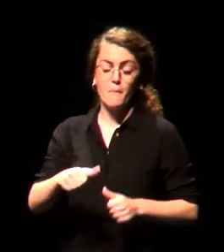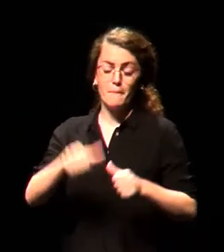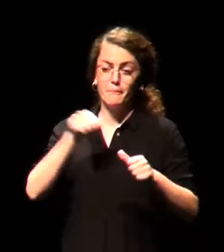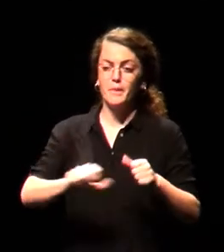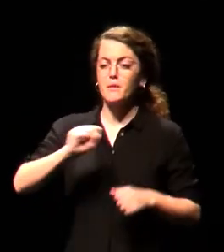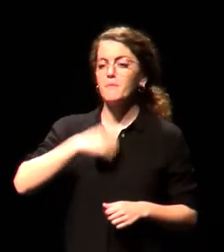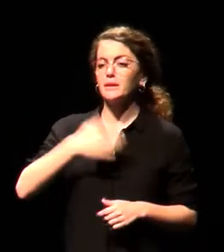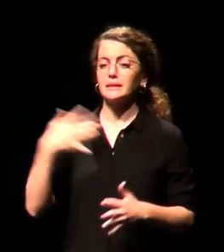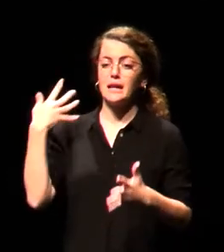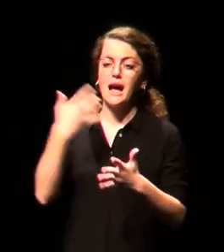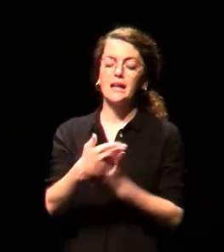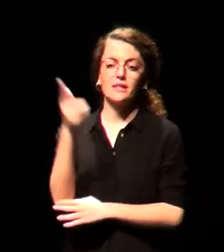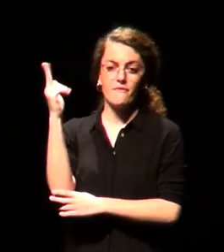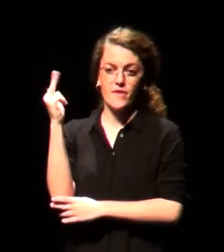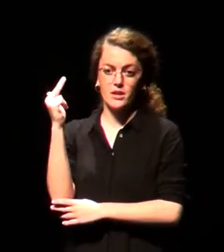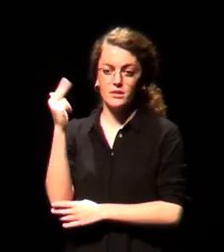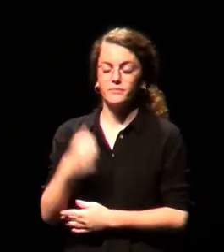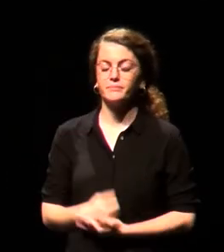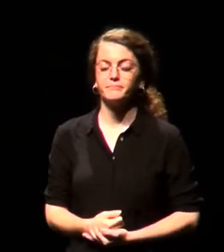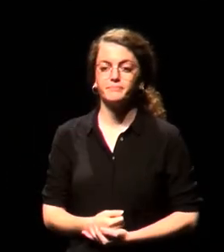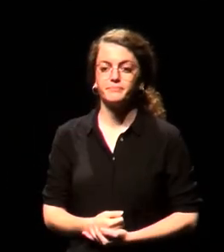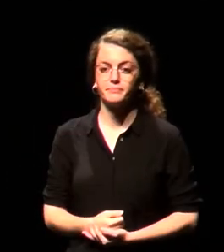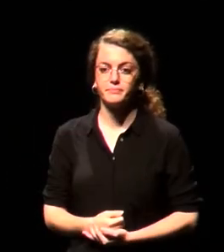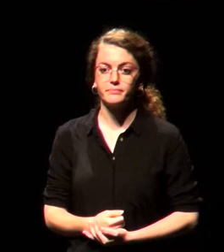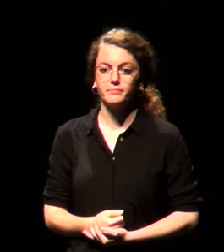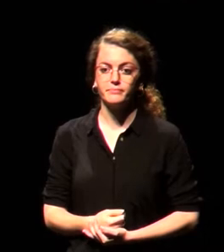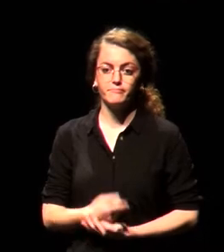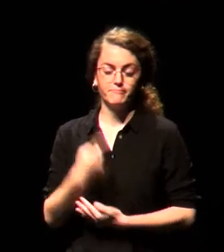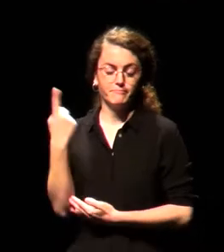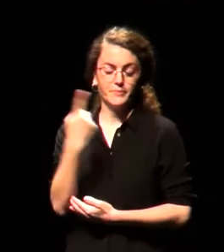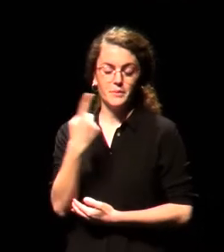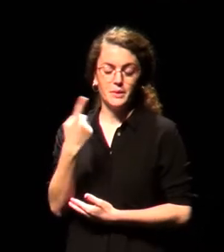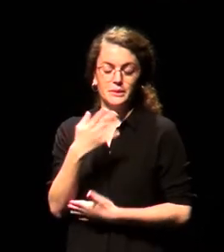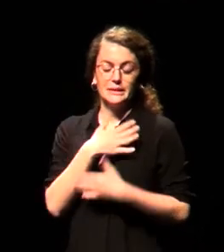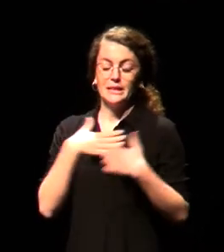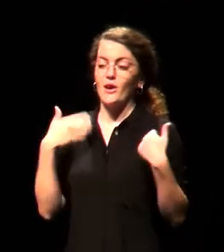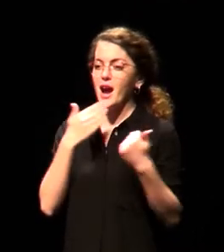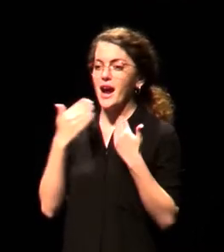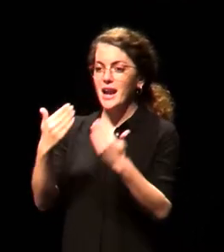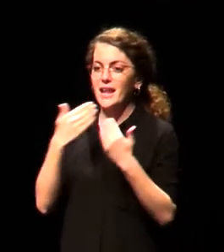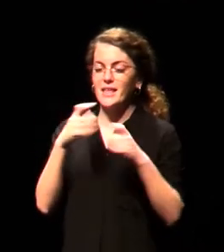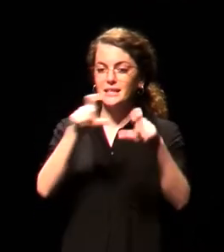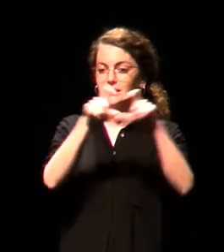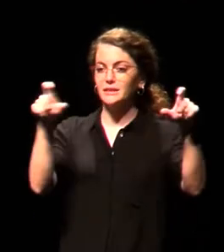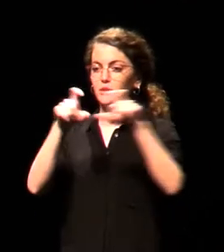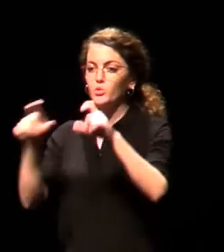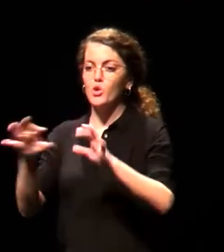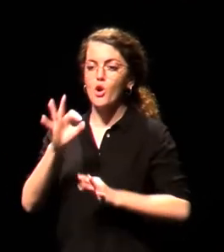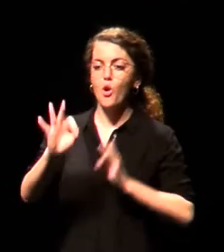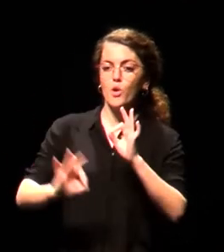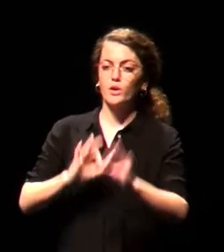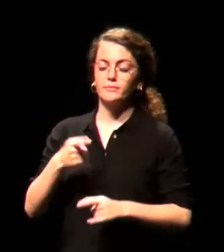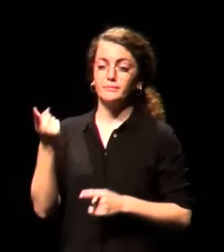viernes. En primer lugar, me gustaría agradecer a las instituciones organizadoras,